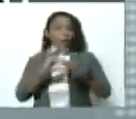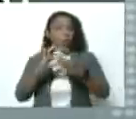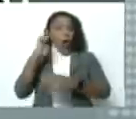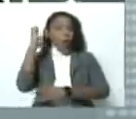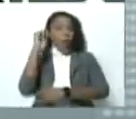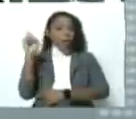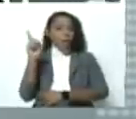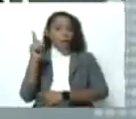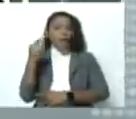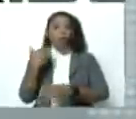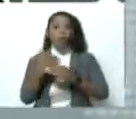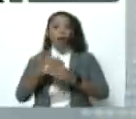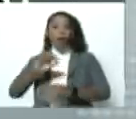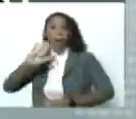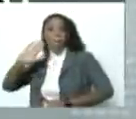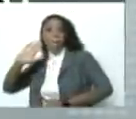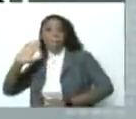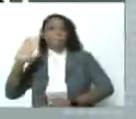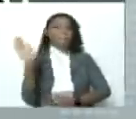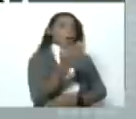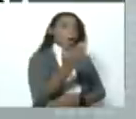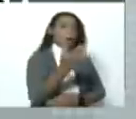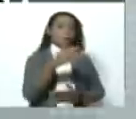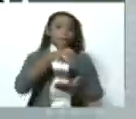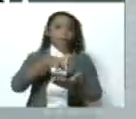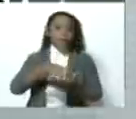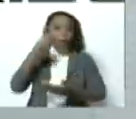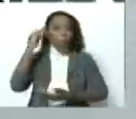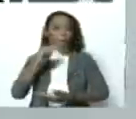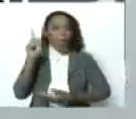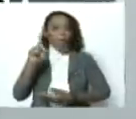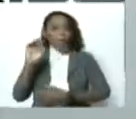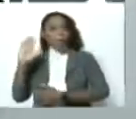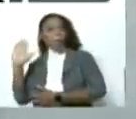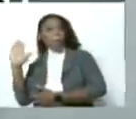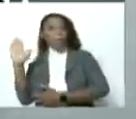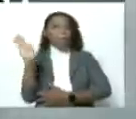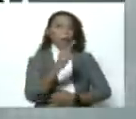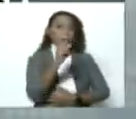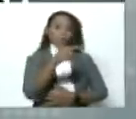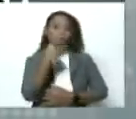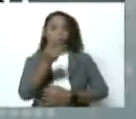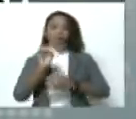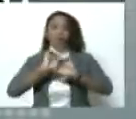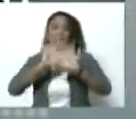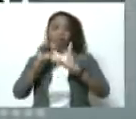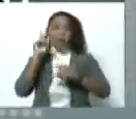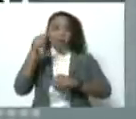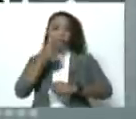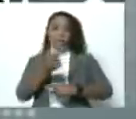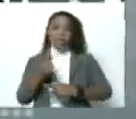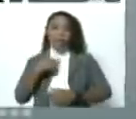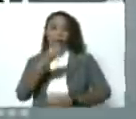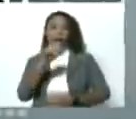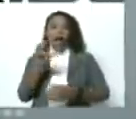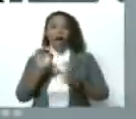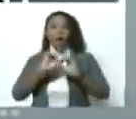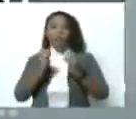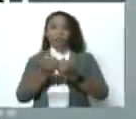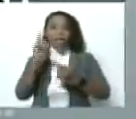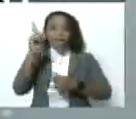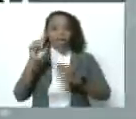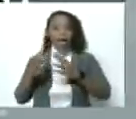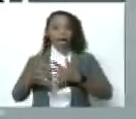cachetada, así como la famosa cachetada del Estado de Oliver, es una cachetada a la declaración de ayer del Departamento de Estado de los Estados Unidos.